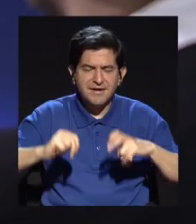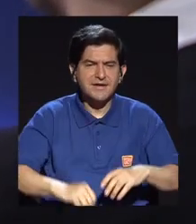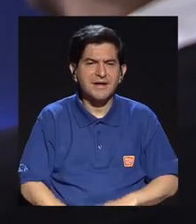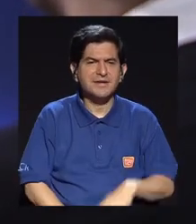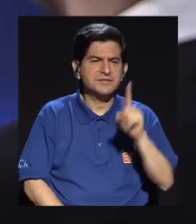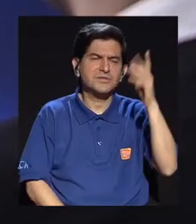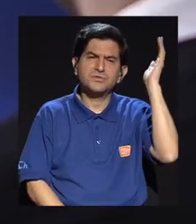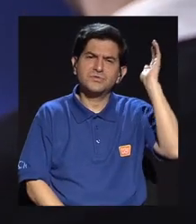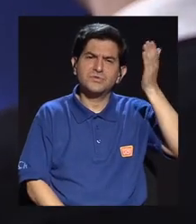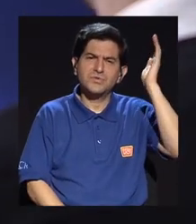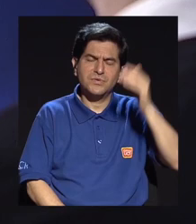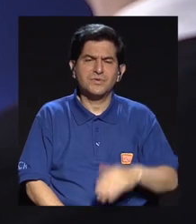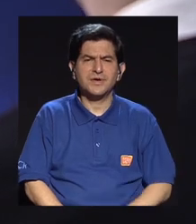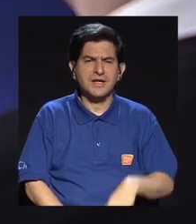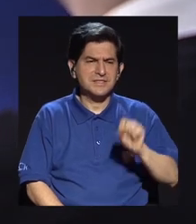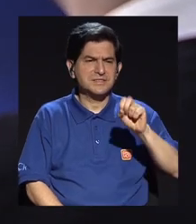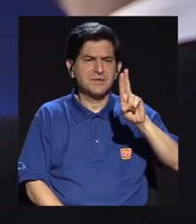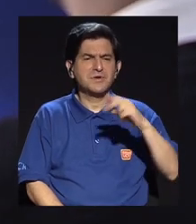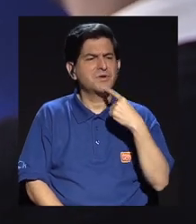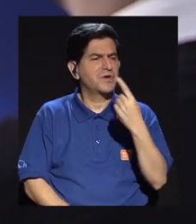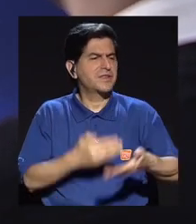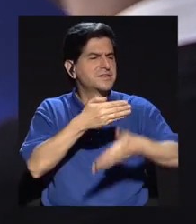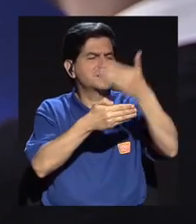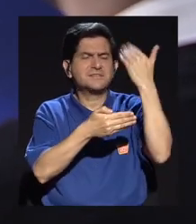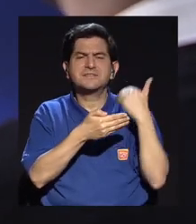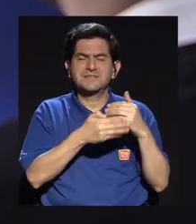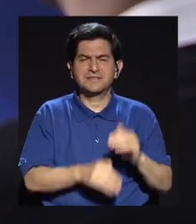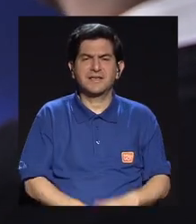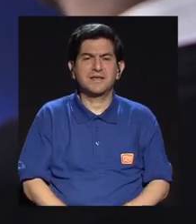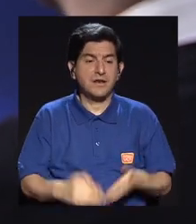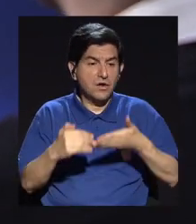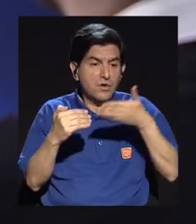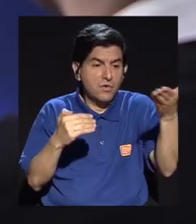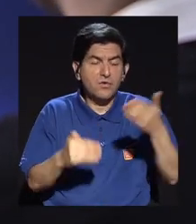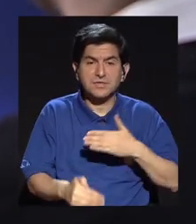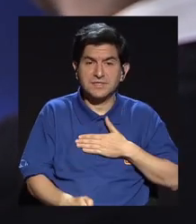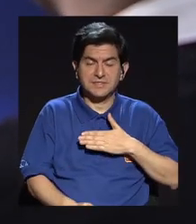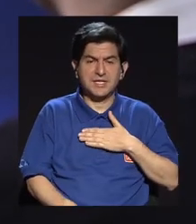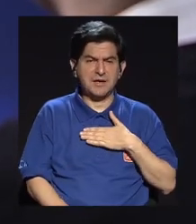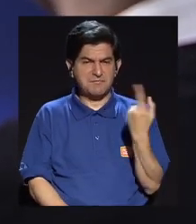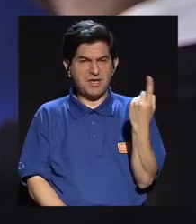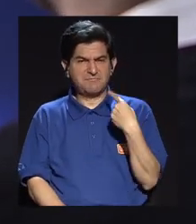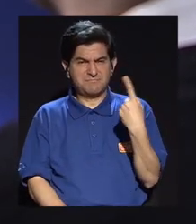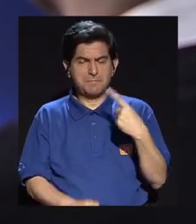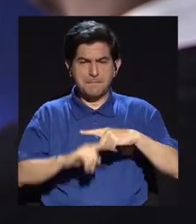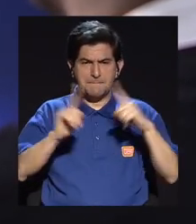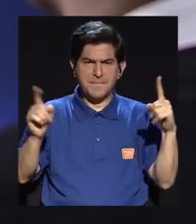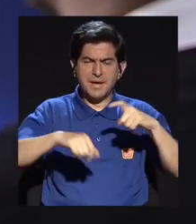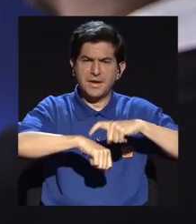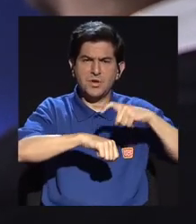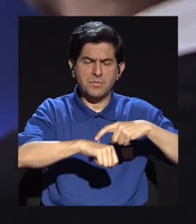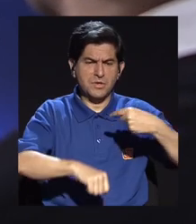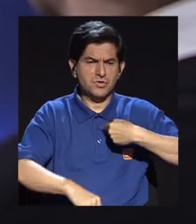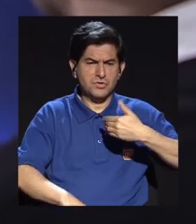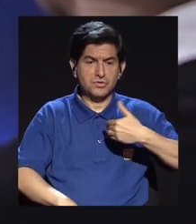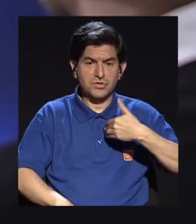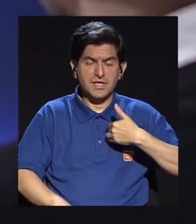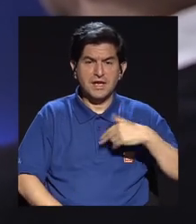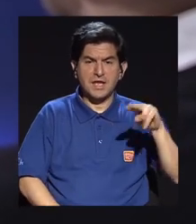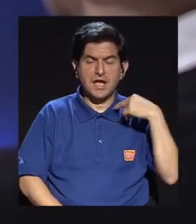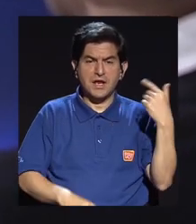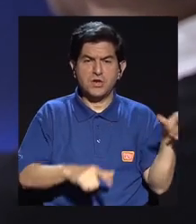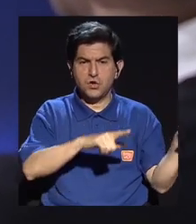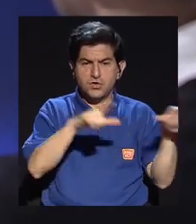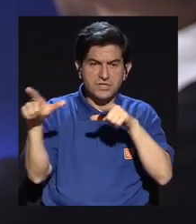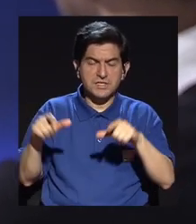recuerdo de una exposición que hacía Silvia hace algún tiempo, donde decía, hay muchas cosas que me cobran, pero había momentos determinados en los que yo tenía la noticia